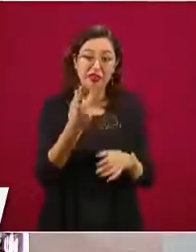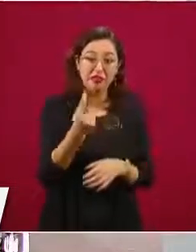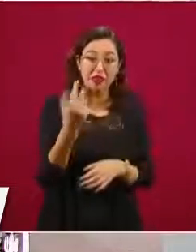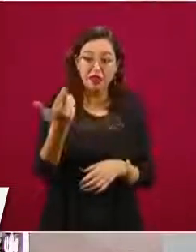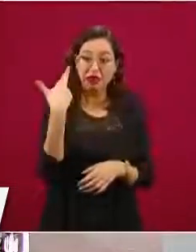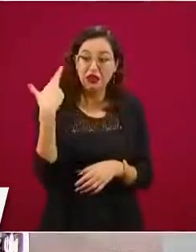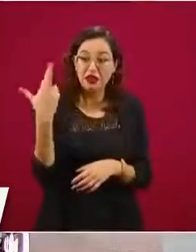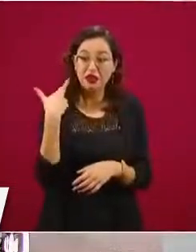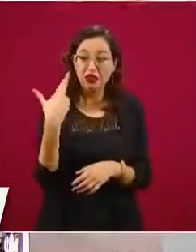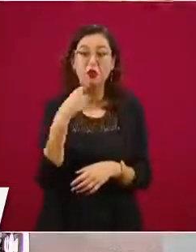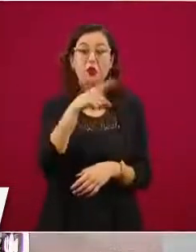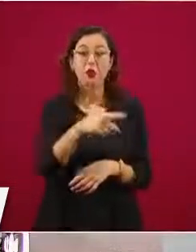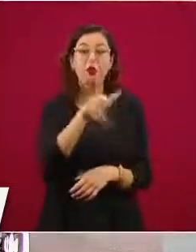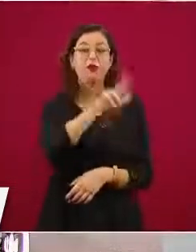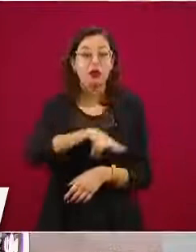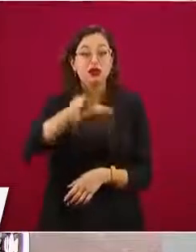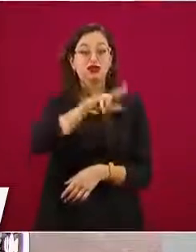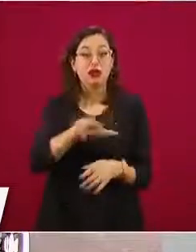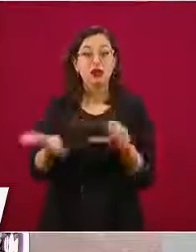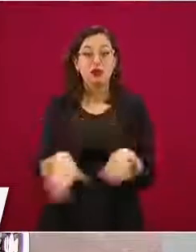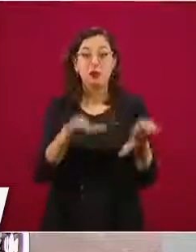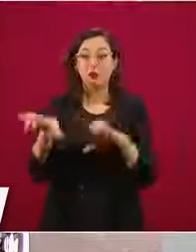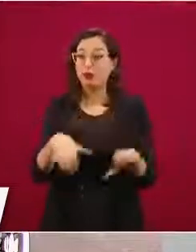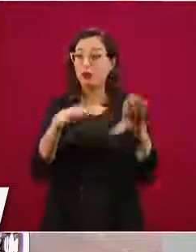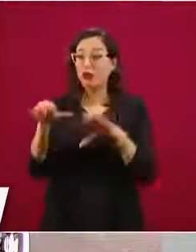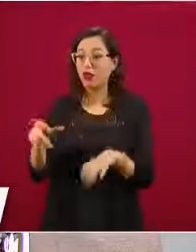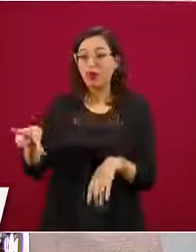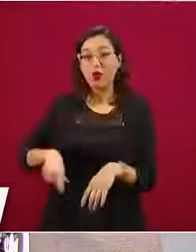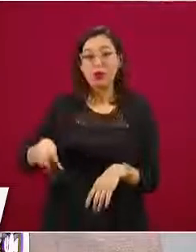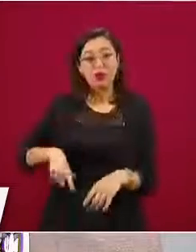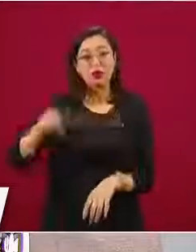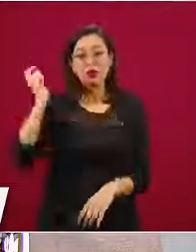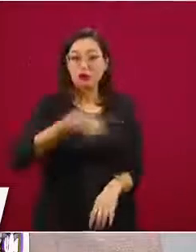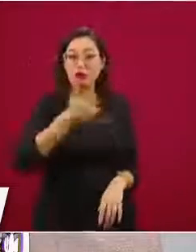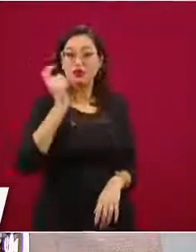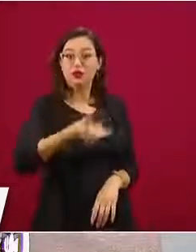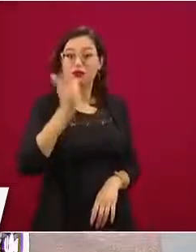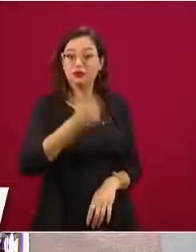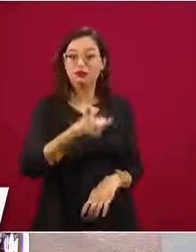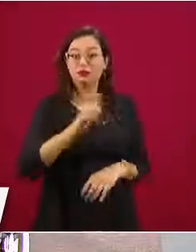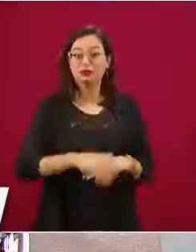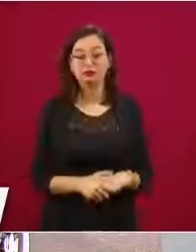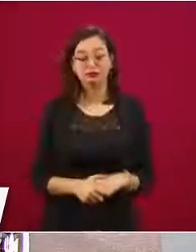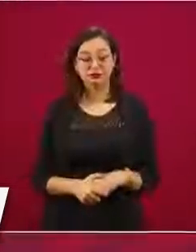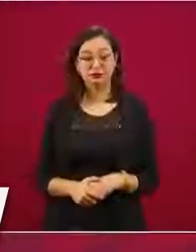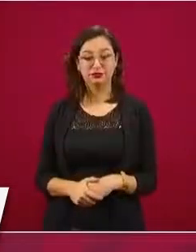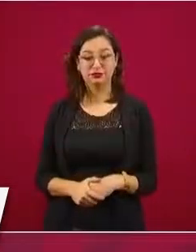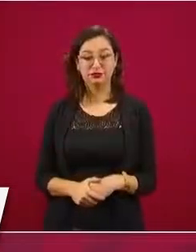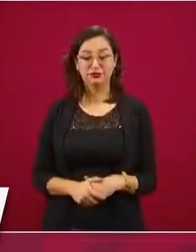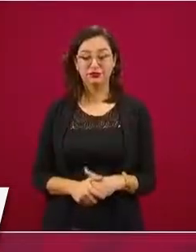y de telefonía al gobierno.